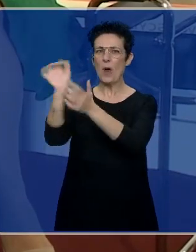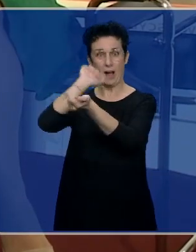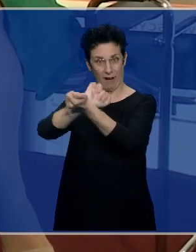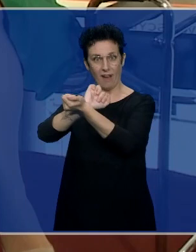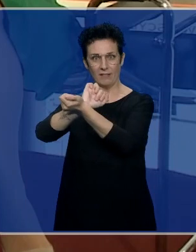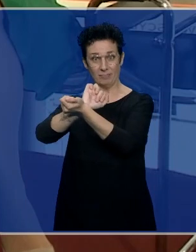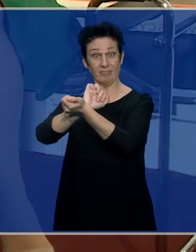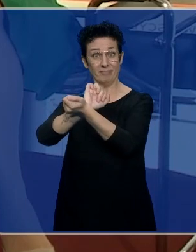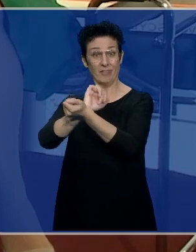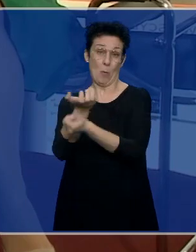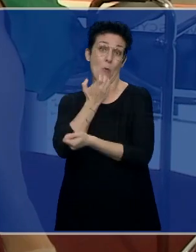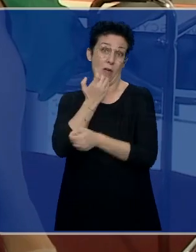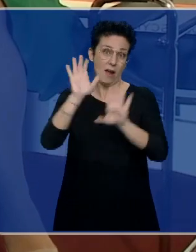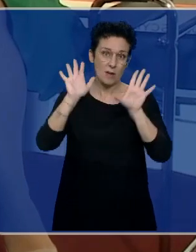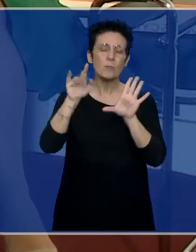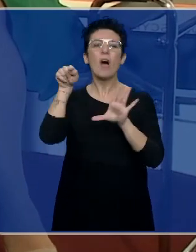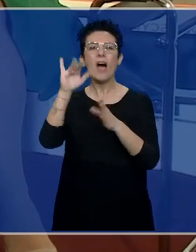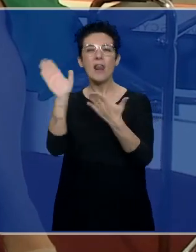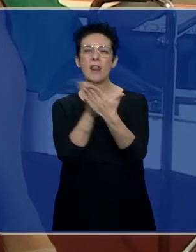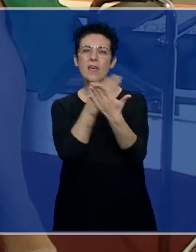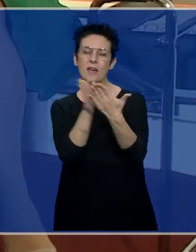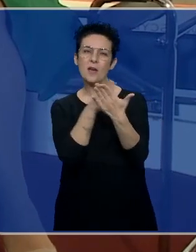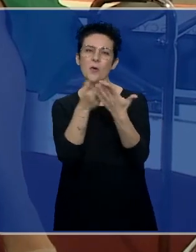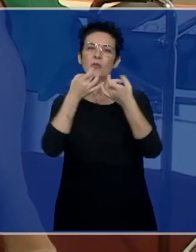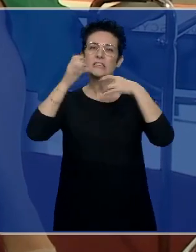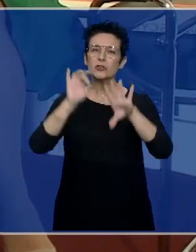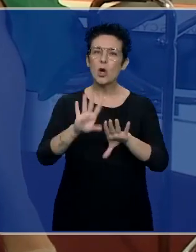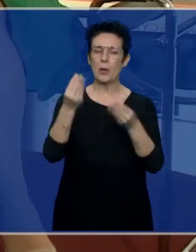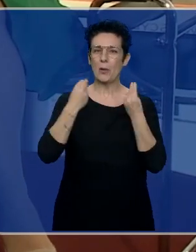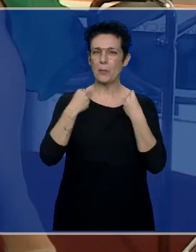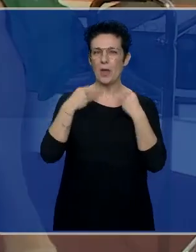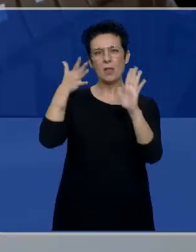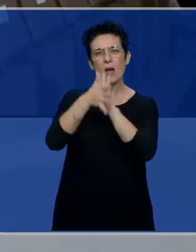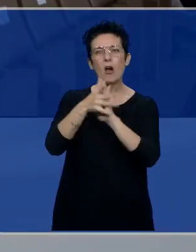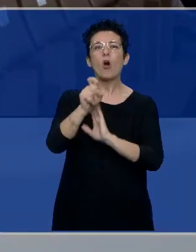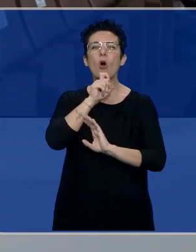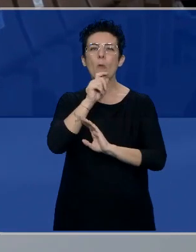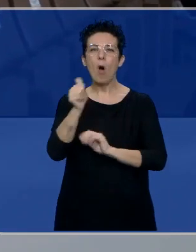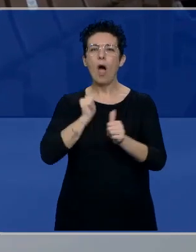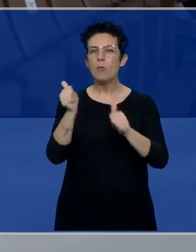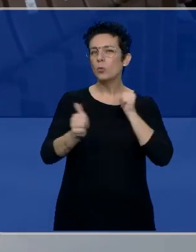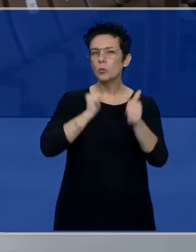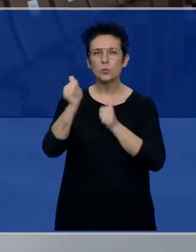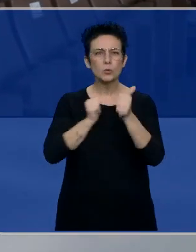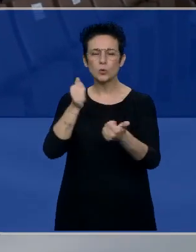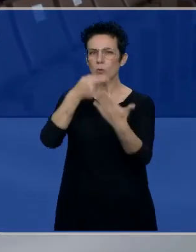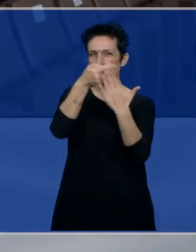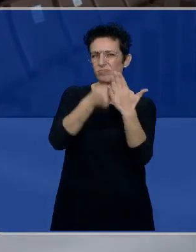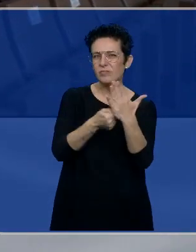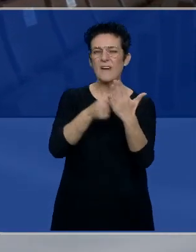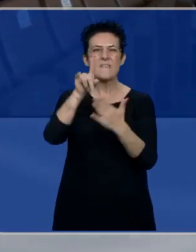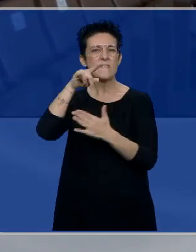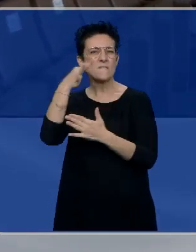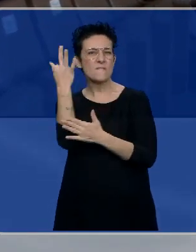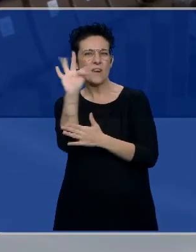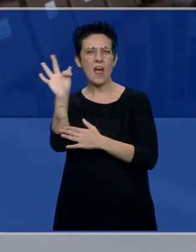consentimiento, de Vanessa Espríngora, que cuenta su vida, y los abusos que cometió sobre ella, un tipo tan afamado en Francia,